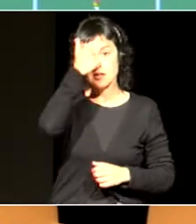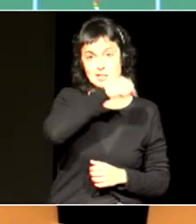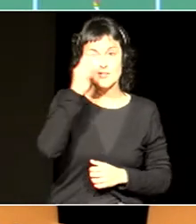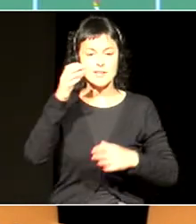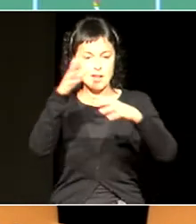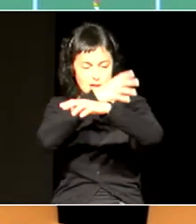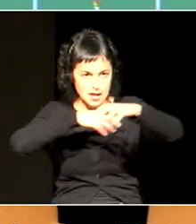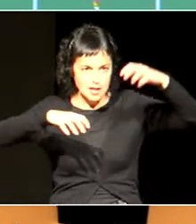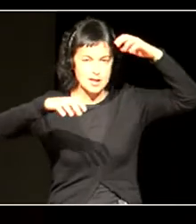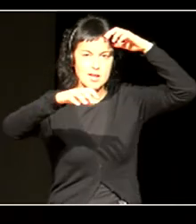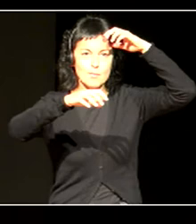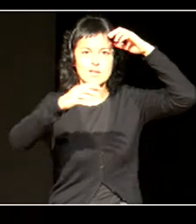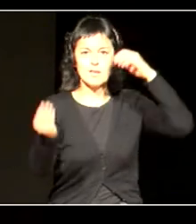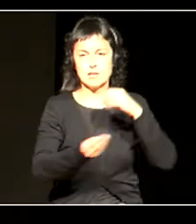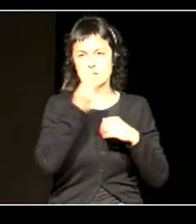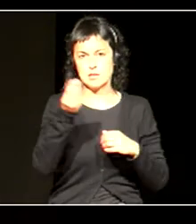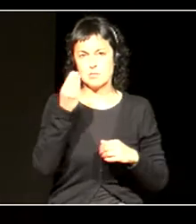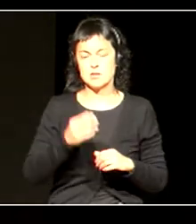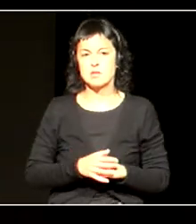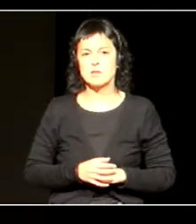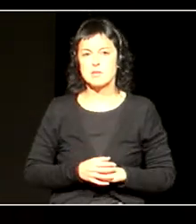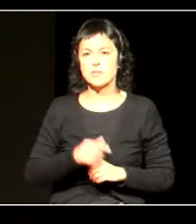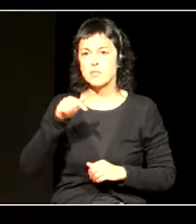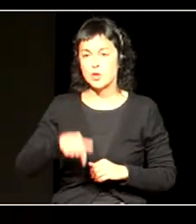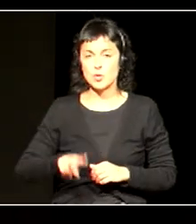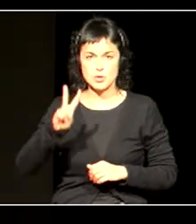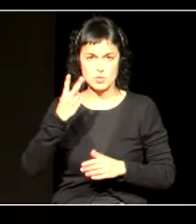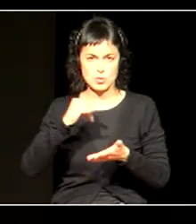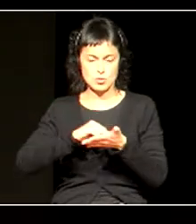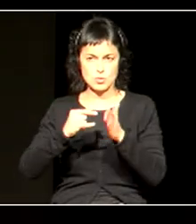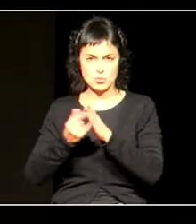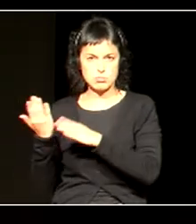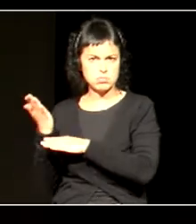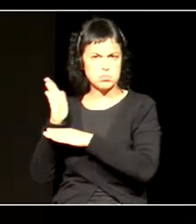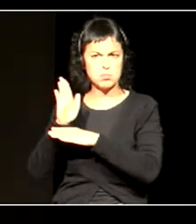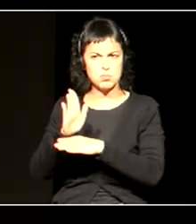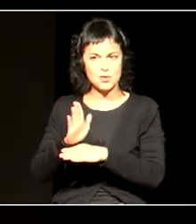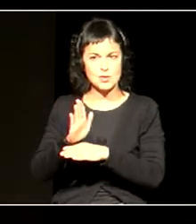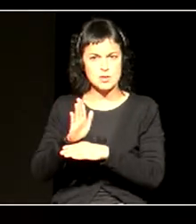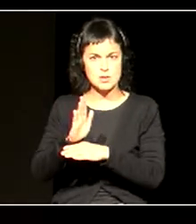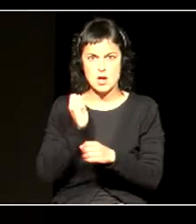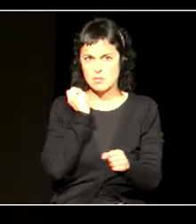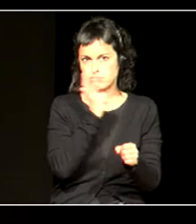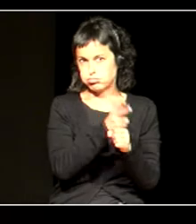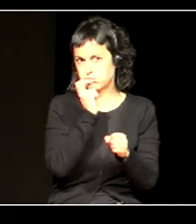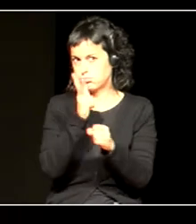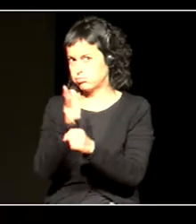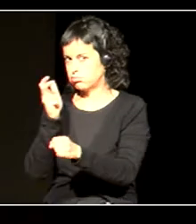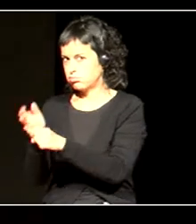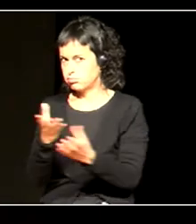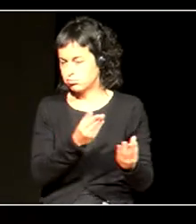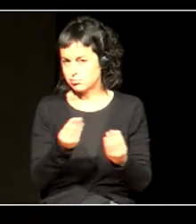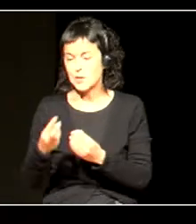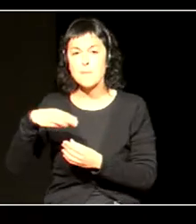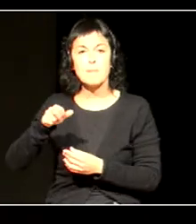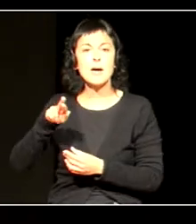doa. Gaur aurkesten den bigarren plan honek, erronka askori egin behar die aurre, marianek batzuk